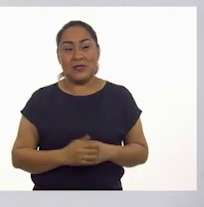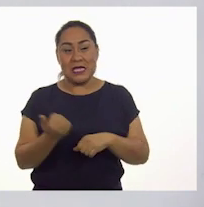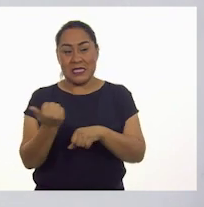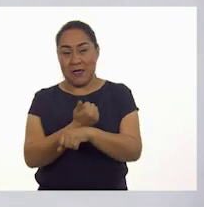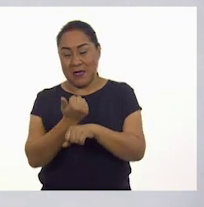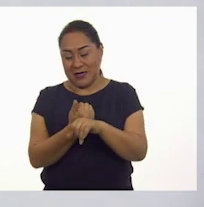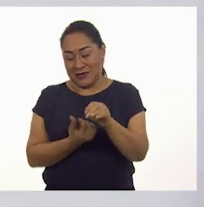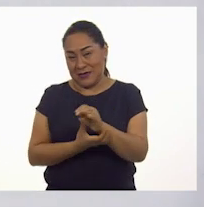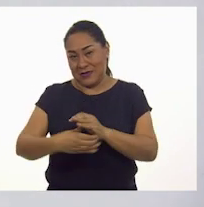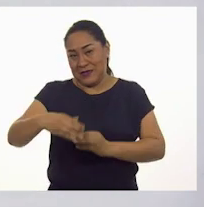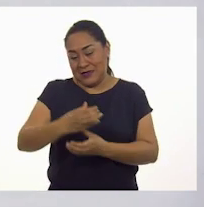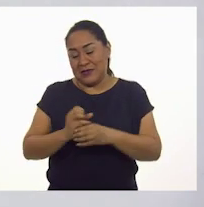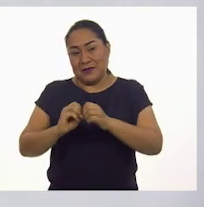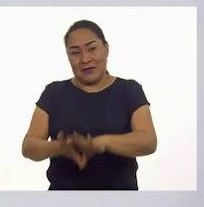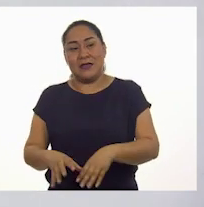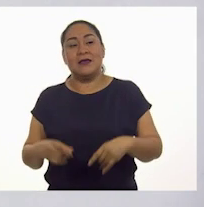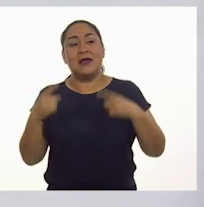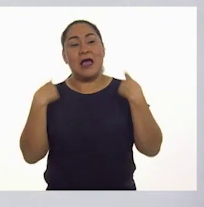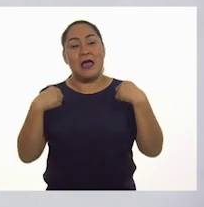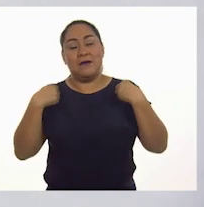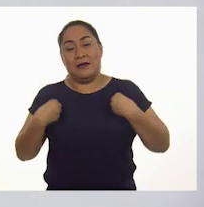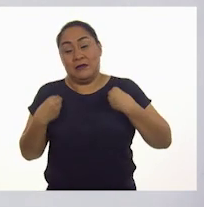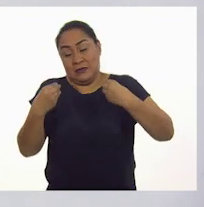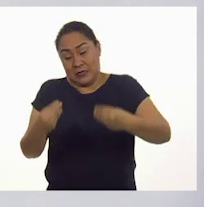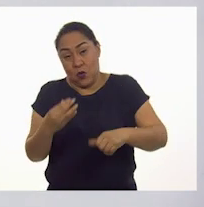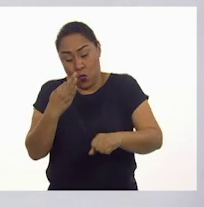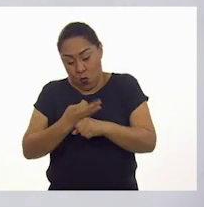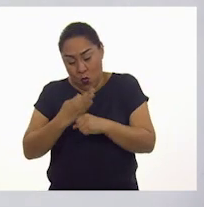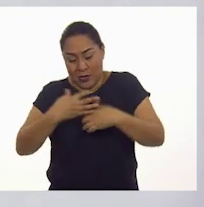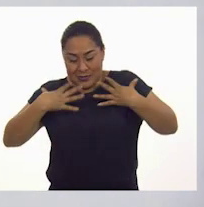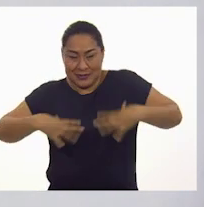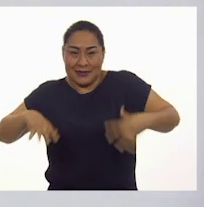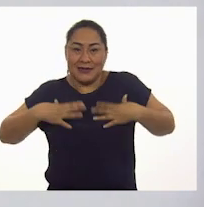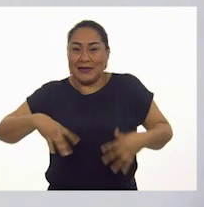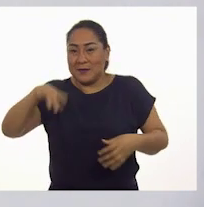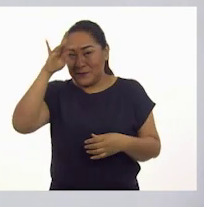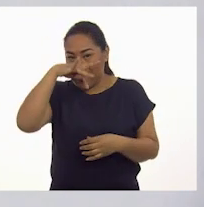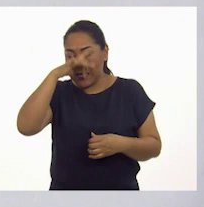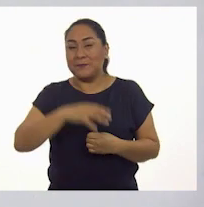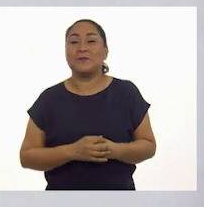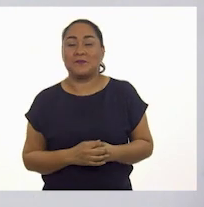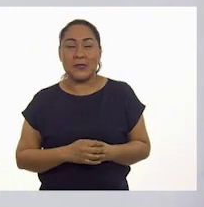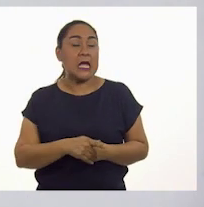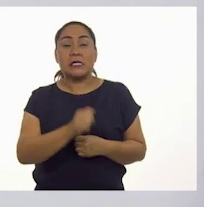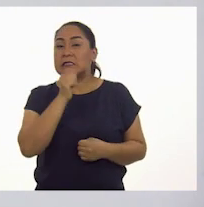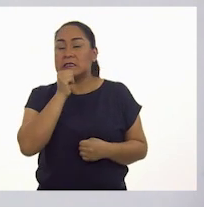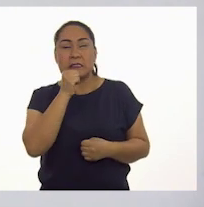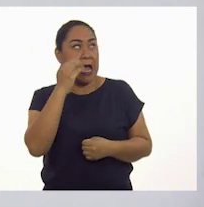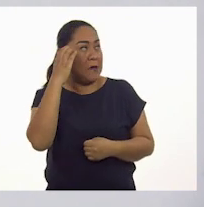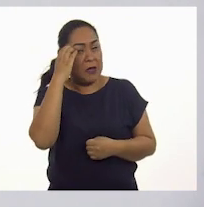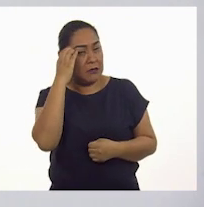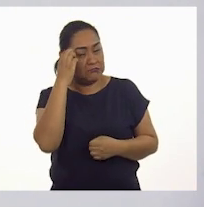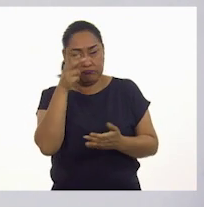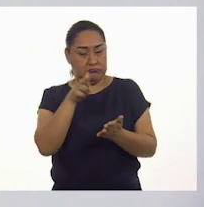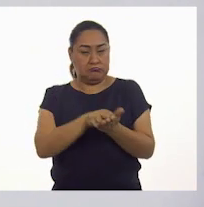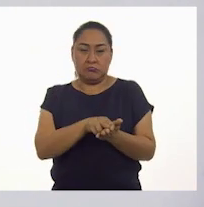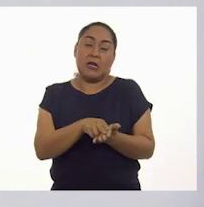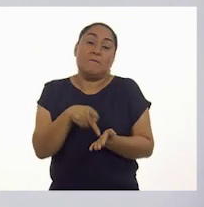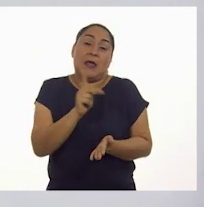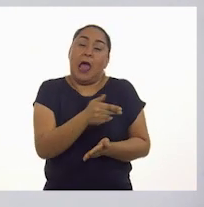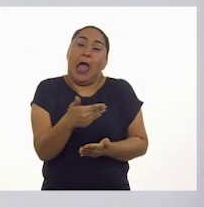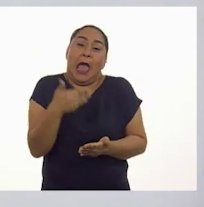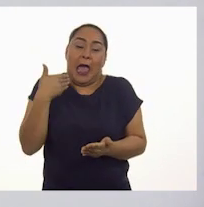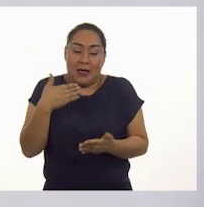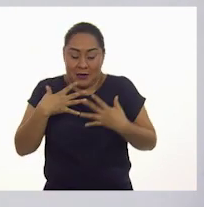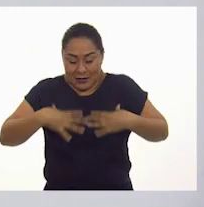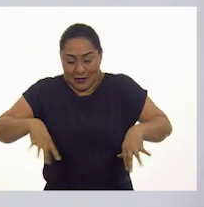zapatos y dejó su playera. Se está acomodando la pijama. Todavía no está en la cama, pero digamos que se